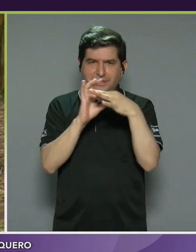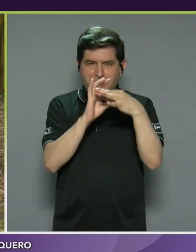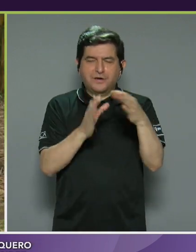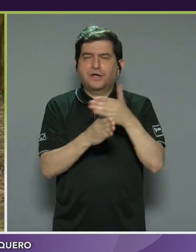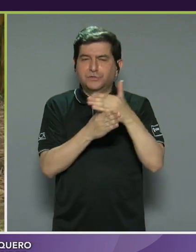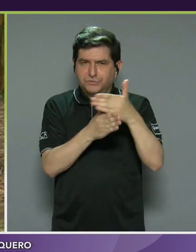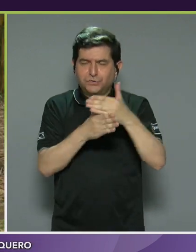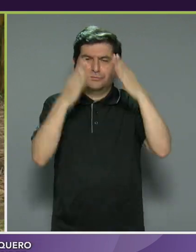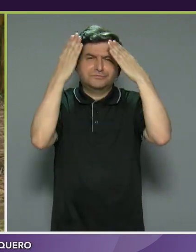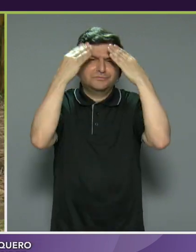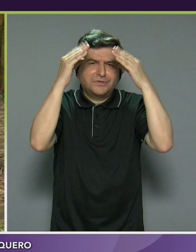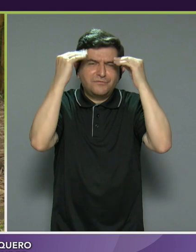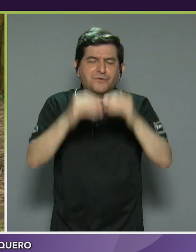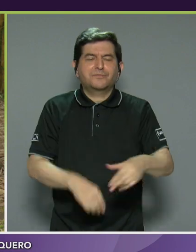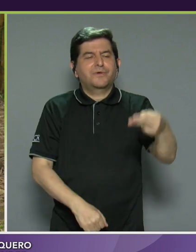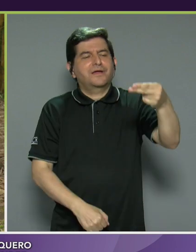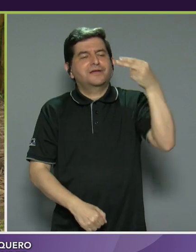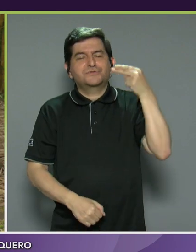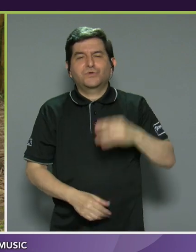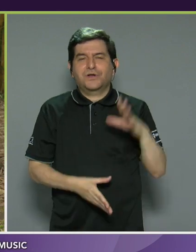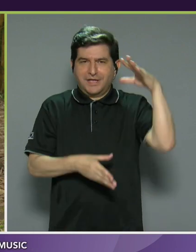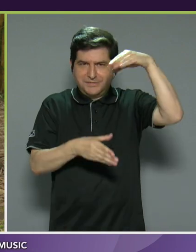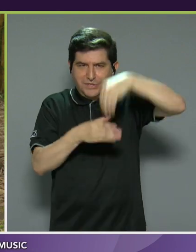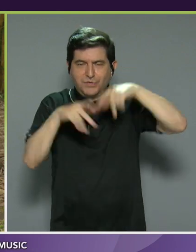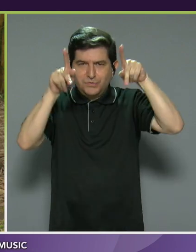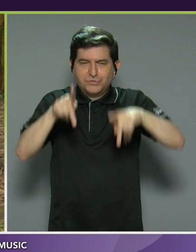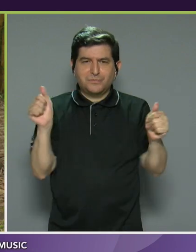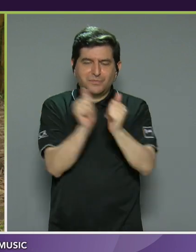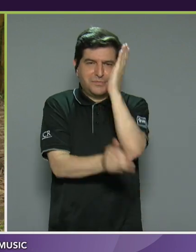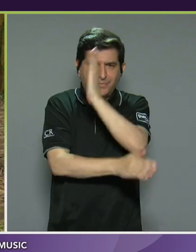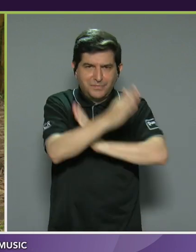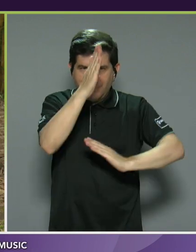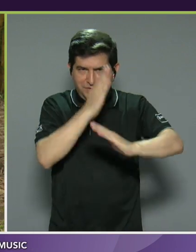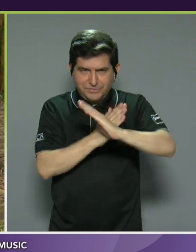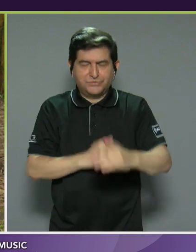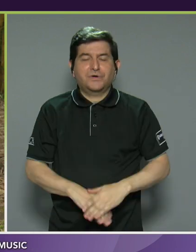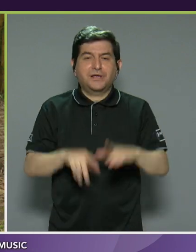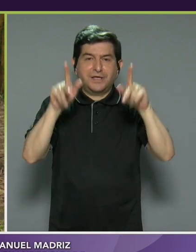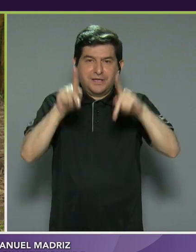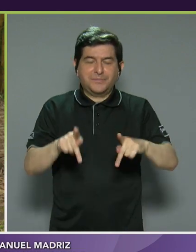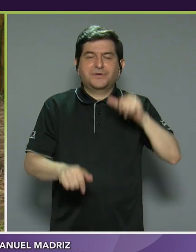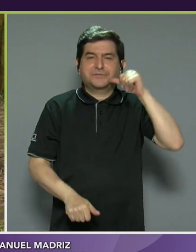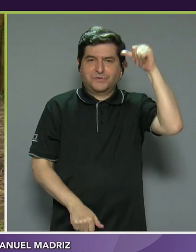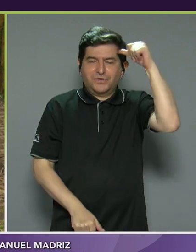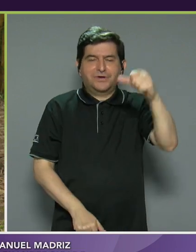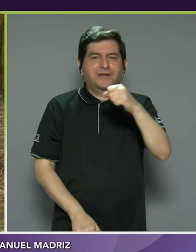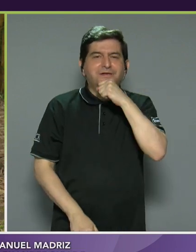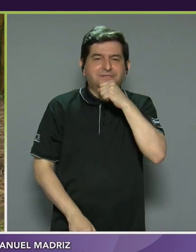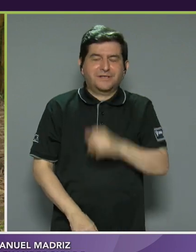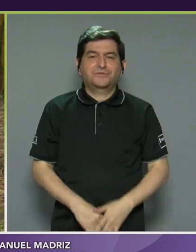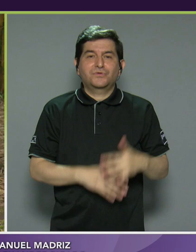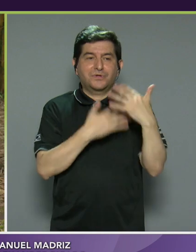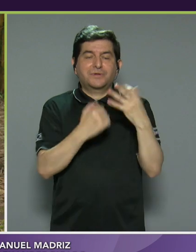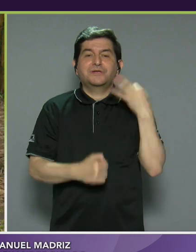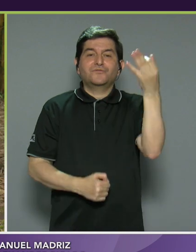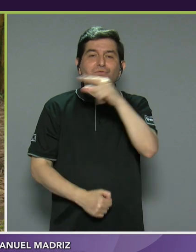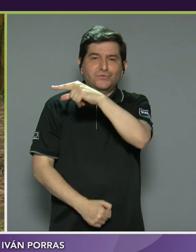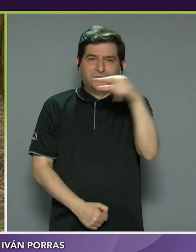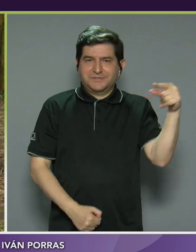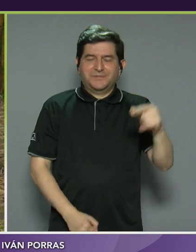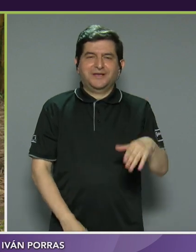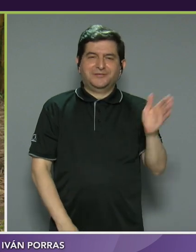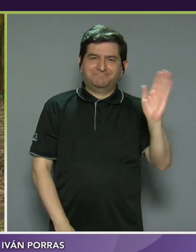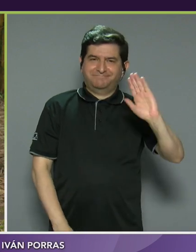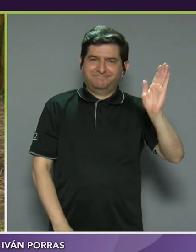compartimos información e historia sobre la inclusión de las personas con discapacidad y personas adultas mayores. Les esperamos la próxima semana.